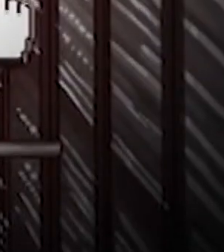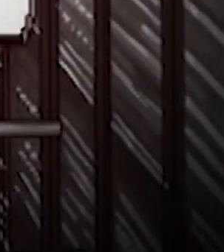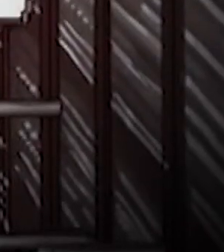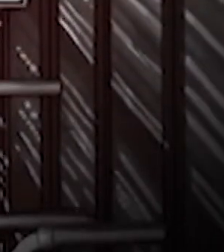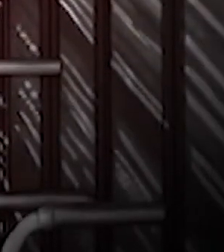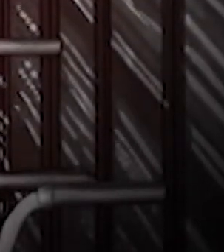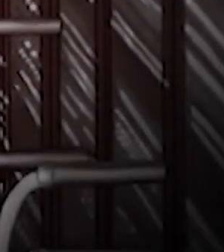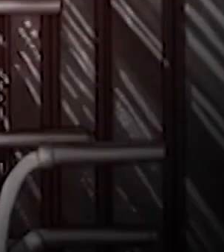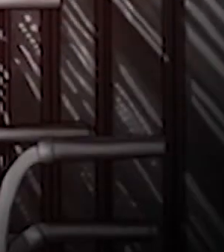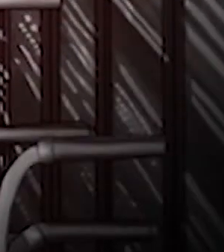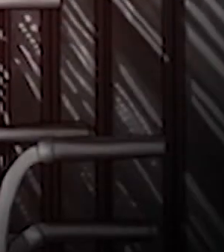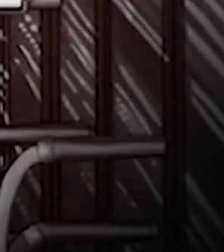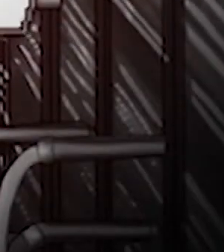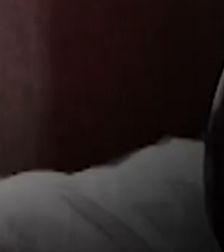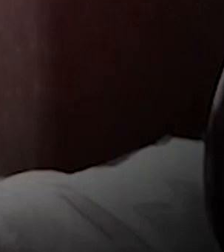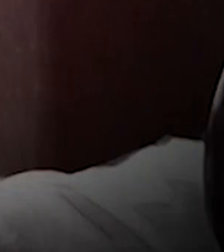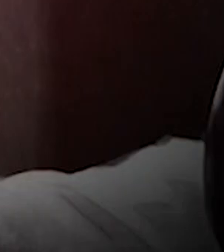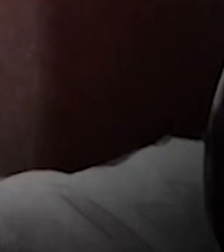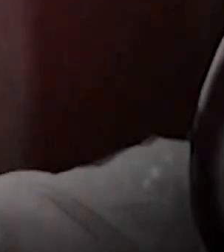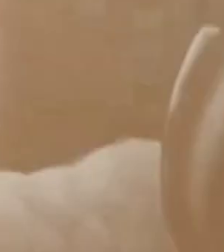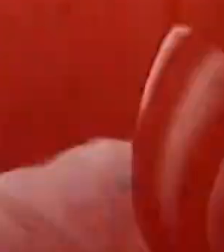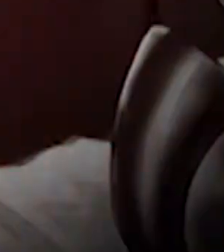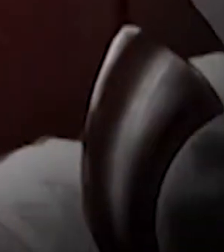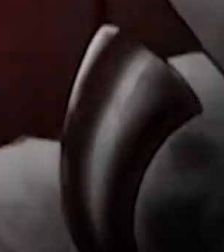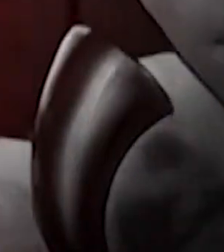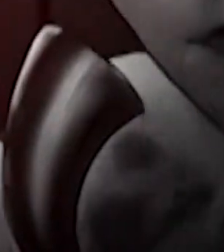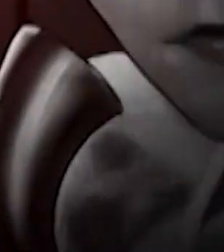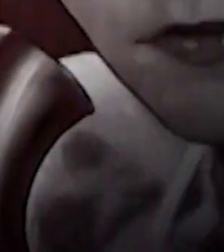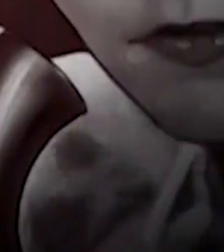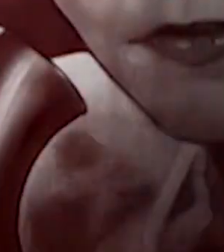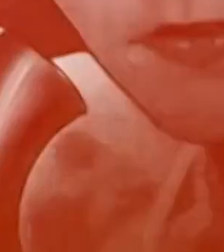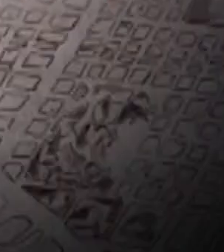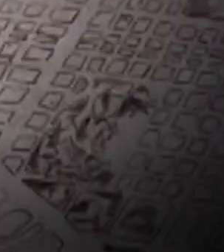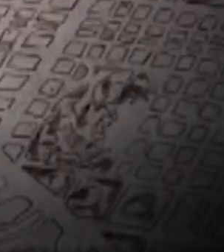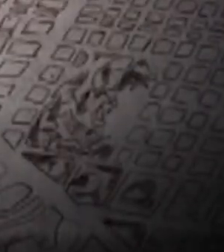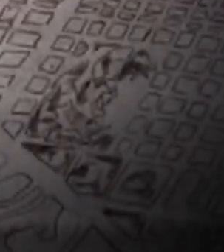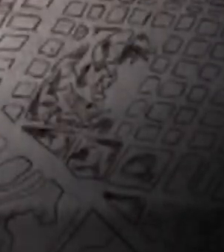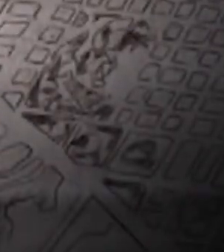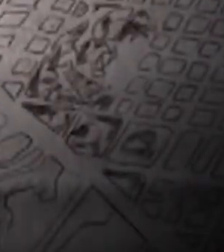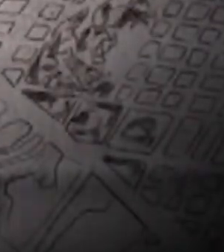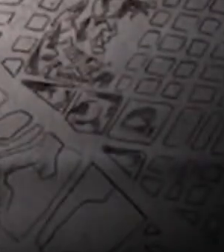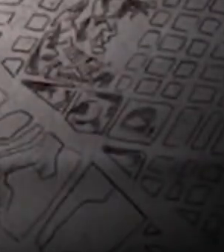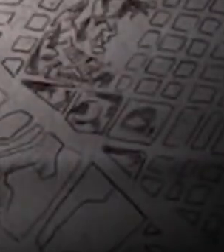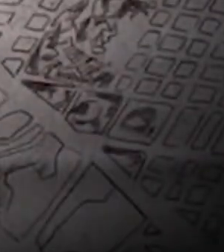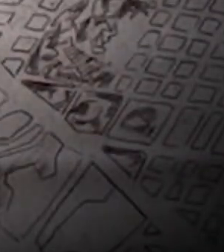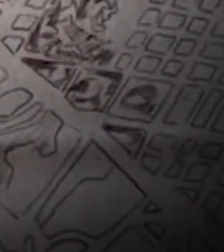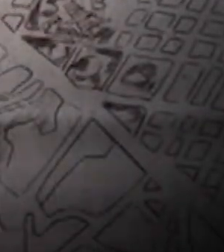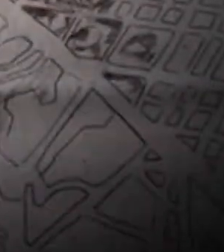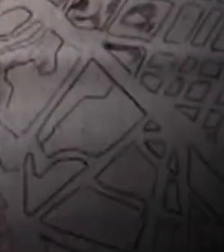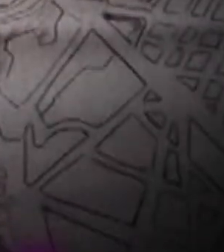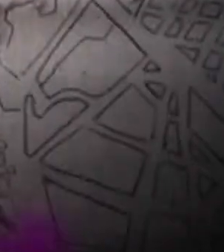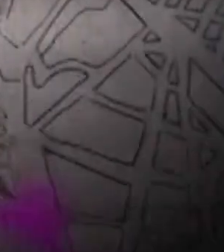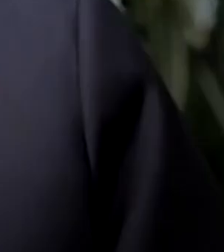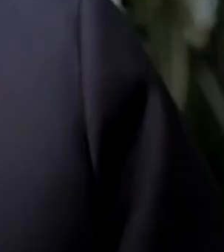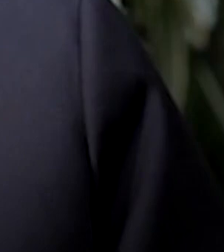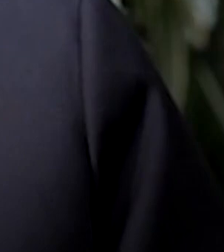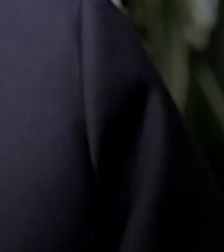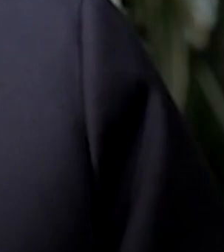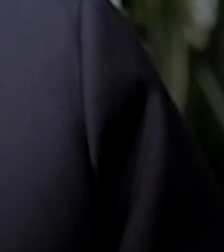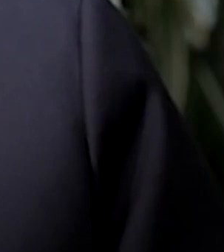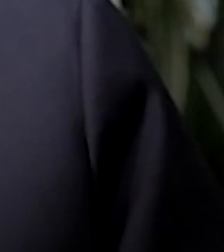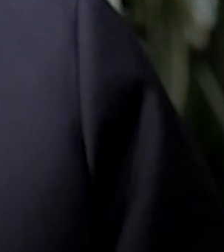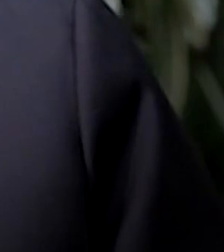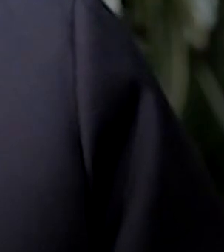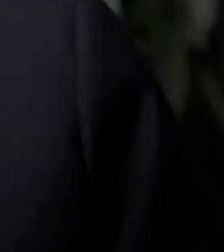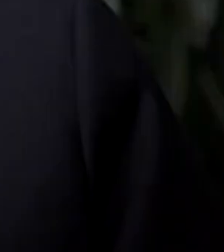una serie que pretende analizar cómo nos afectan los avances científicos dcr leek o leek es